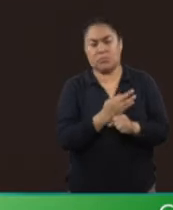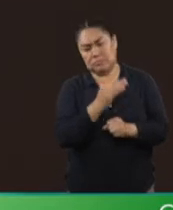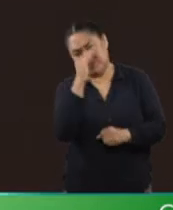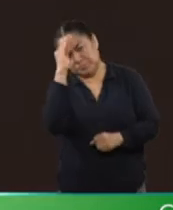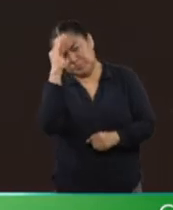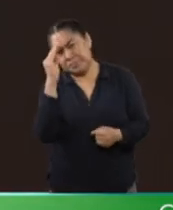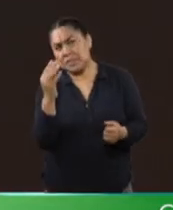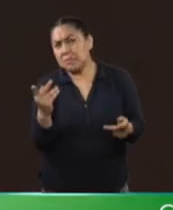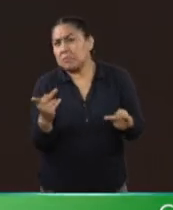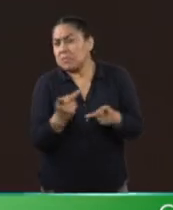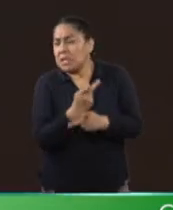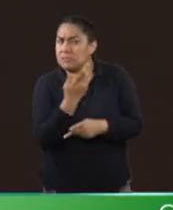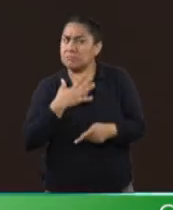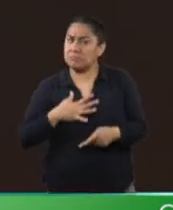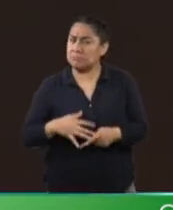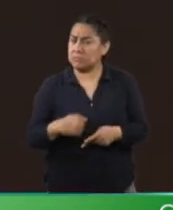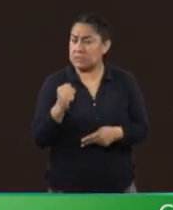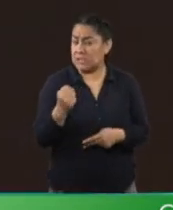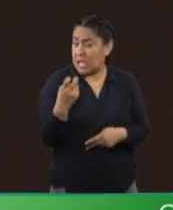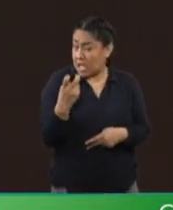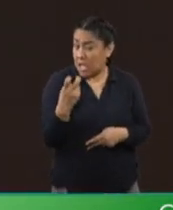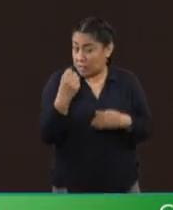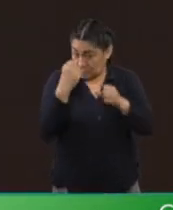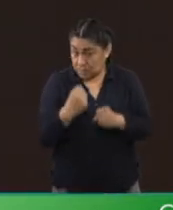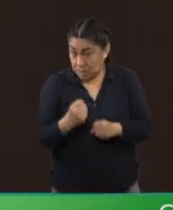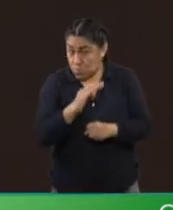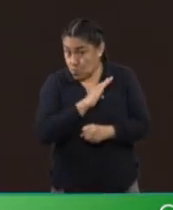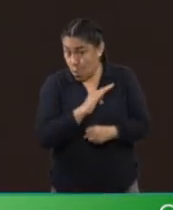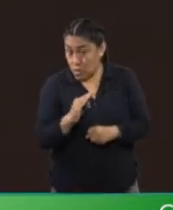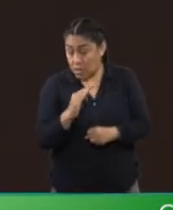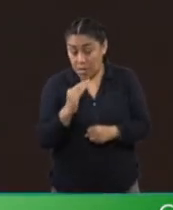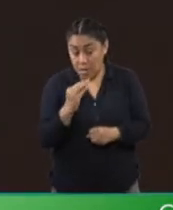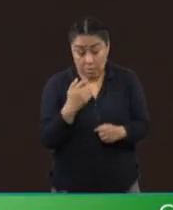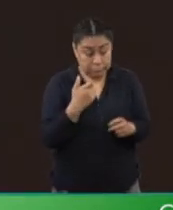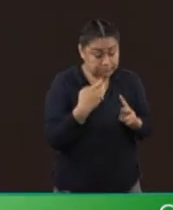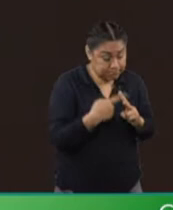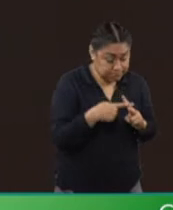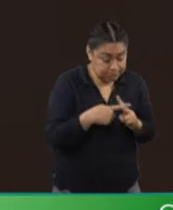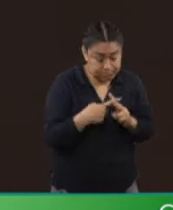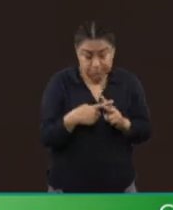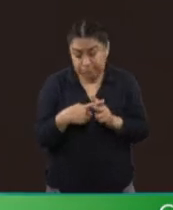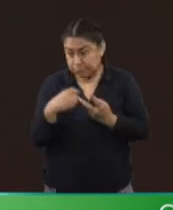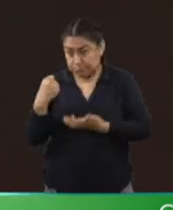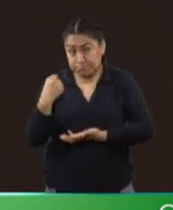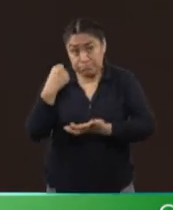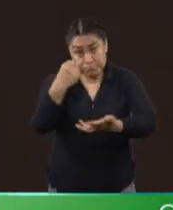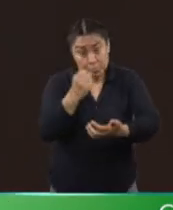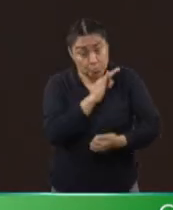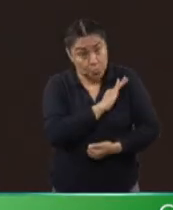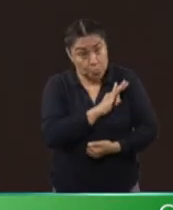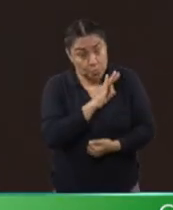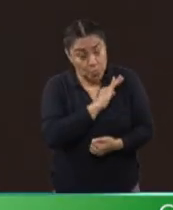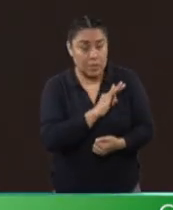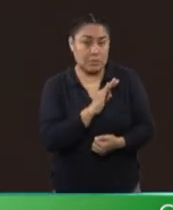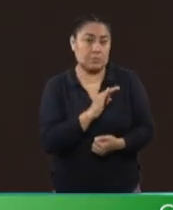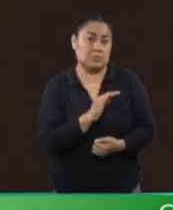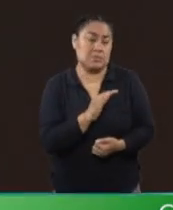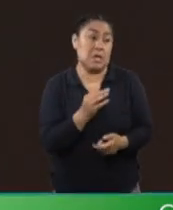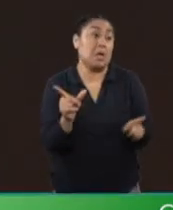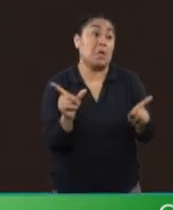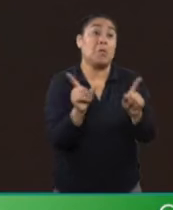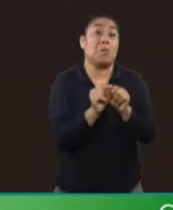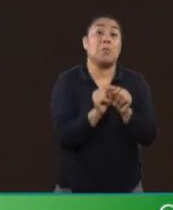la viabilidad para garantizar la asignación justa de recursos y será esencial para que no quede en un mero